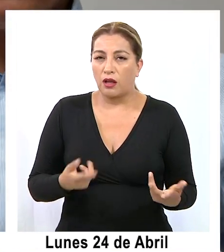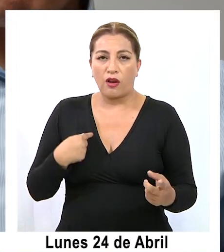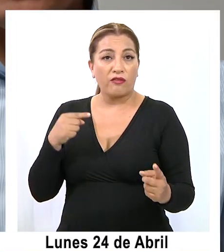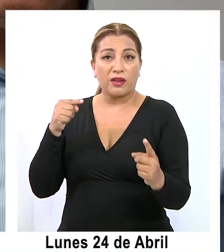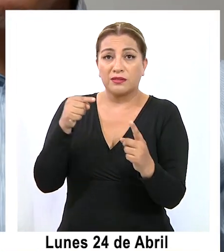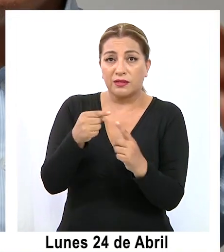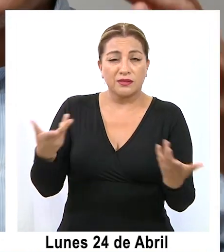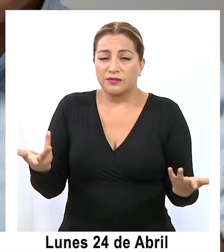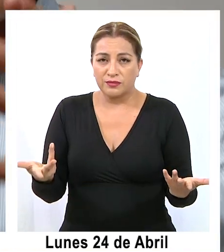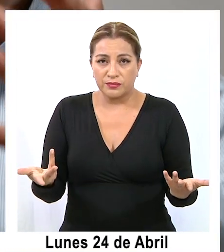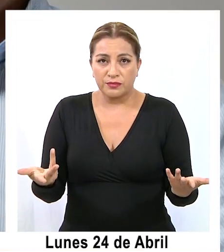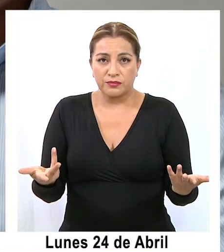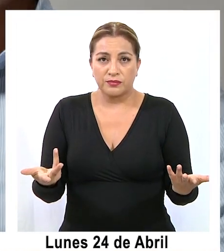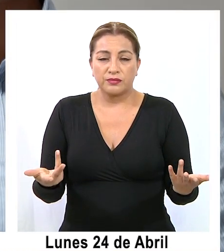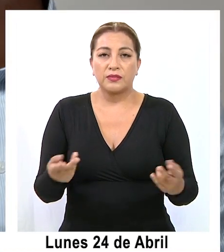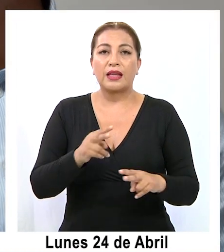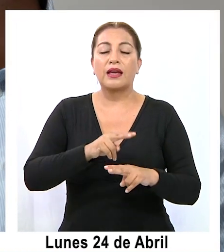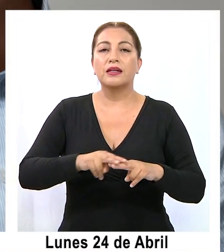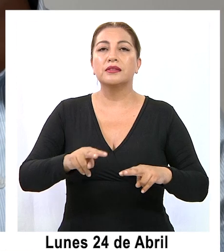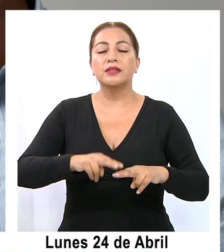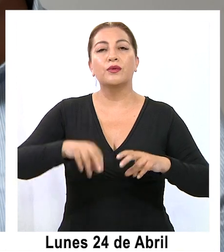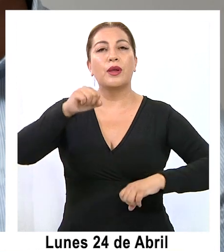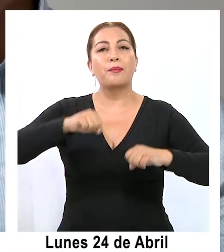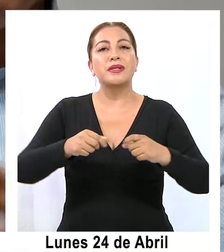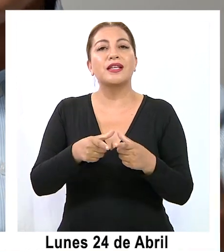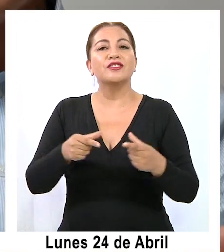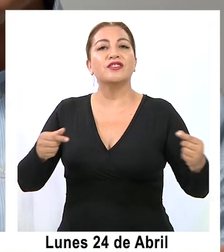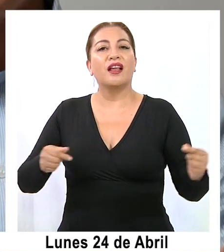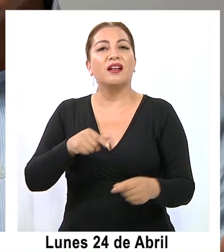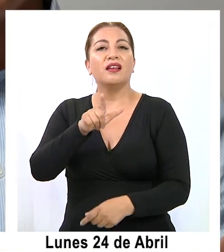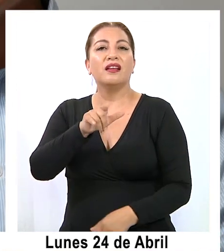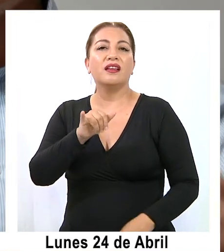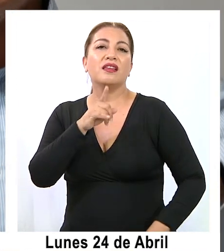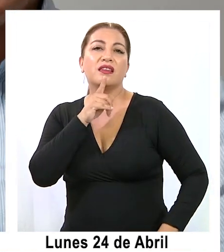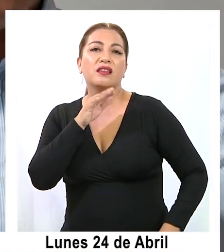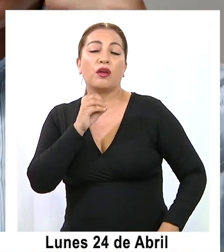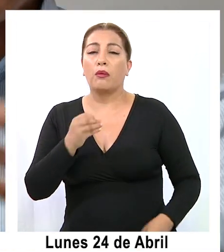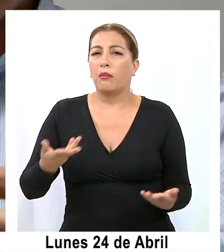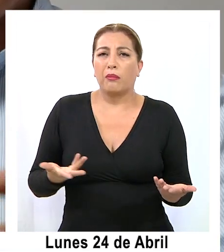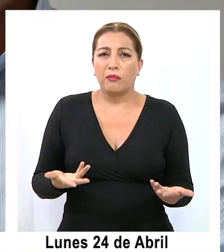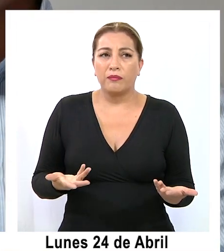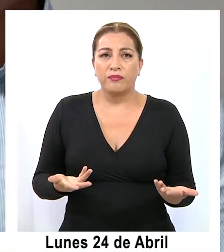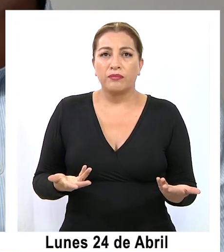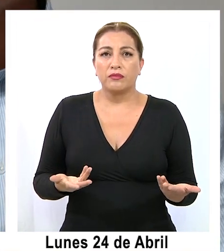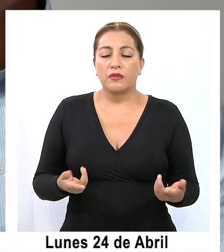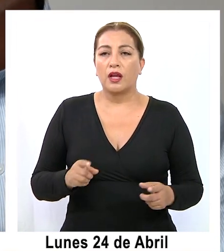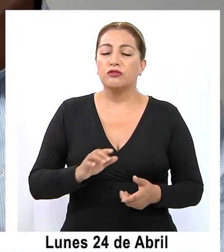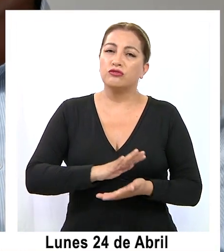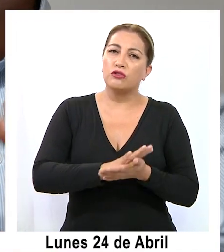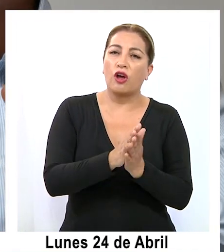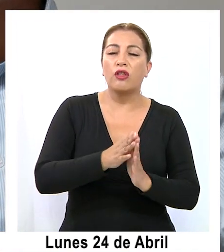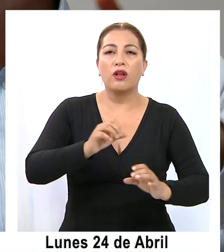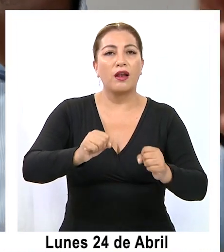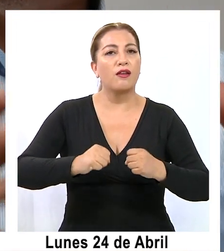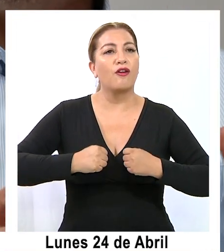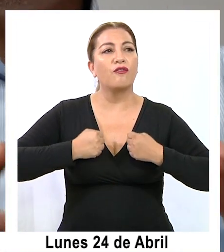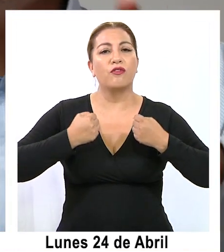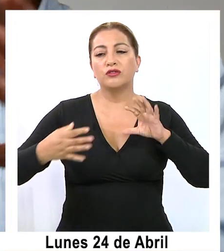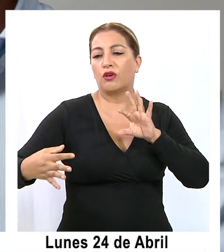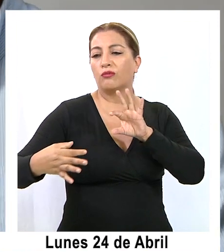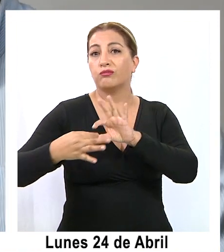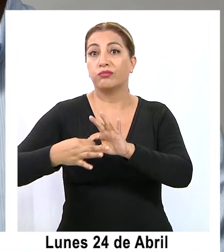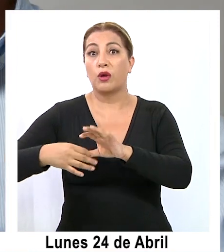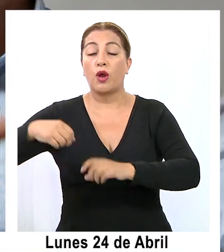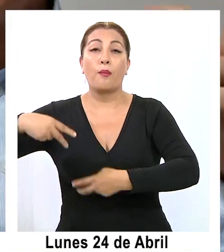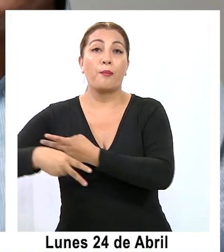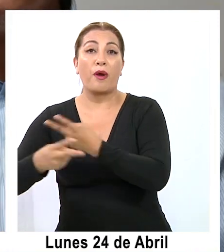objetivo también crear la Empresa Nacional del Litio, que básicamente servirá para articular los esfuerzos de la acción público